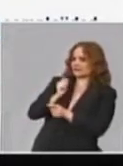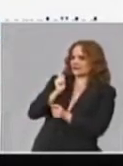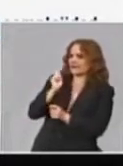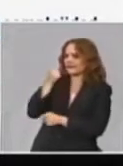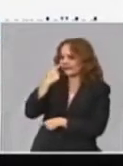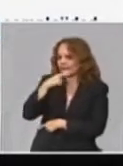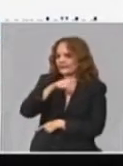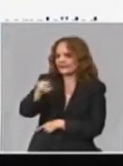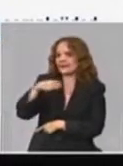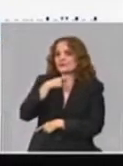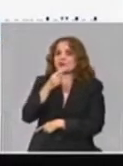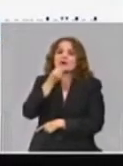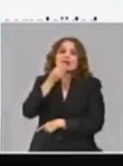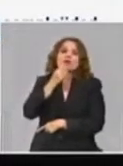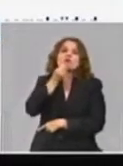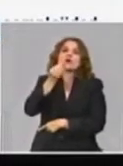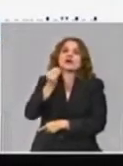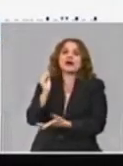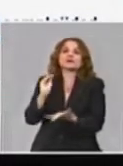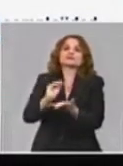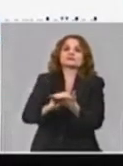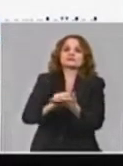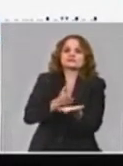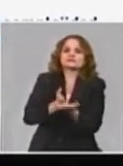llegada de grados a los hospitales.